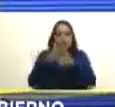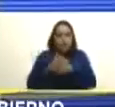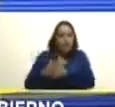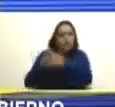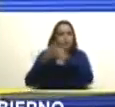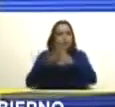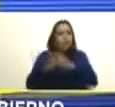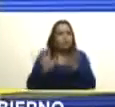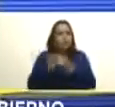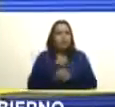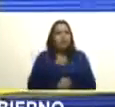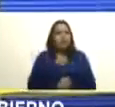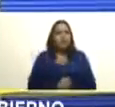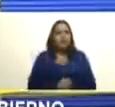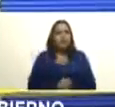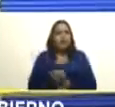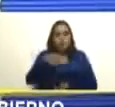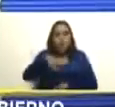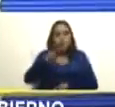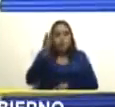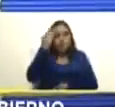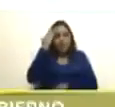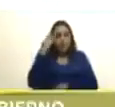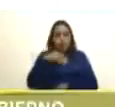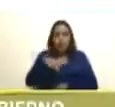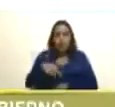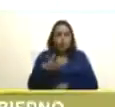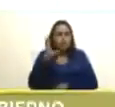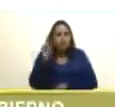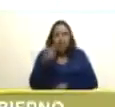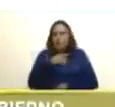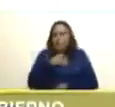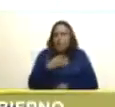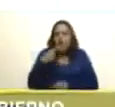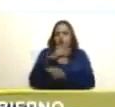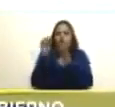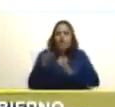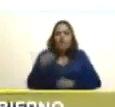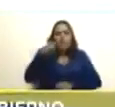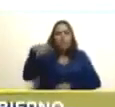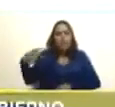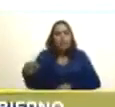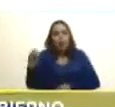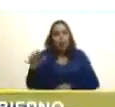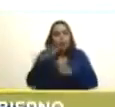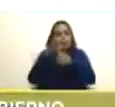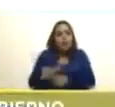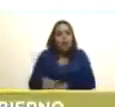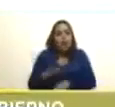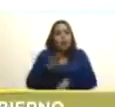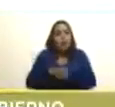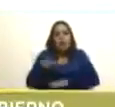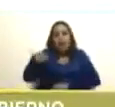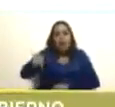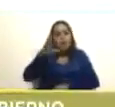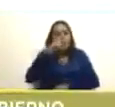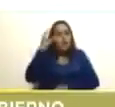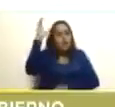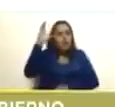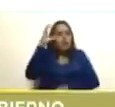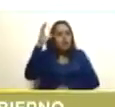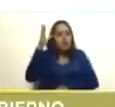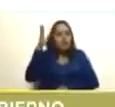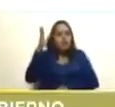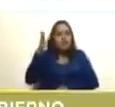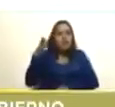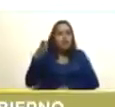a la cual ustedes saben nosotros cuestionamos mucho su modelo político su modelo imperial porque no son capaces de admirar que los